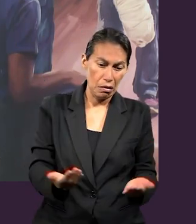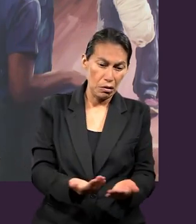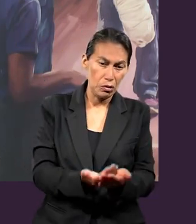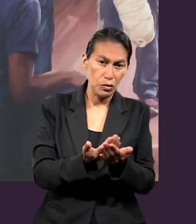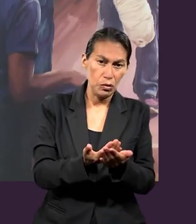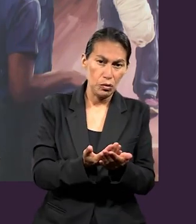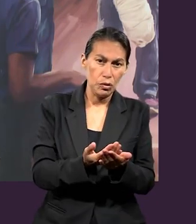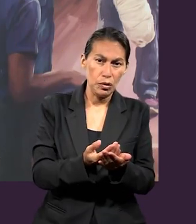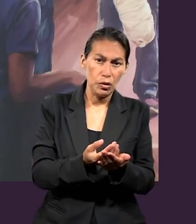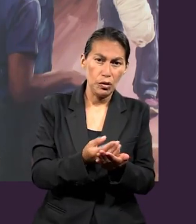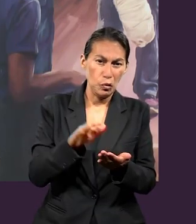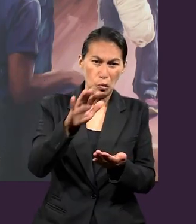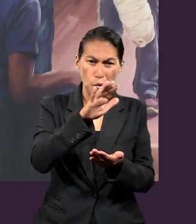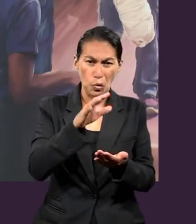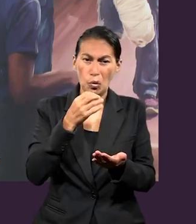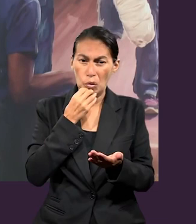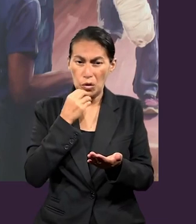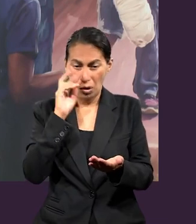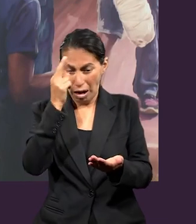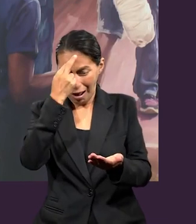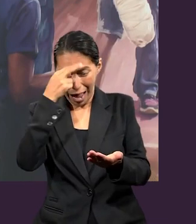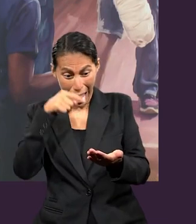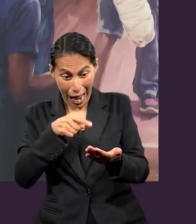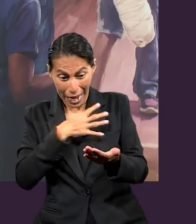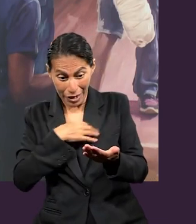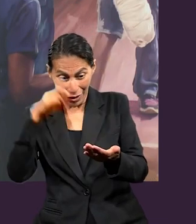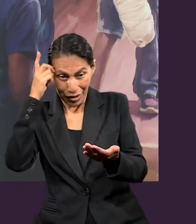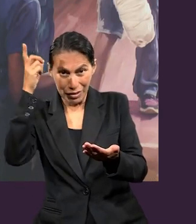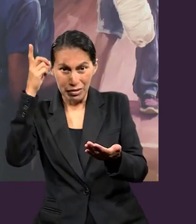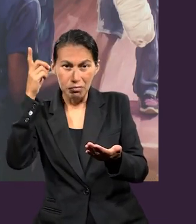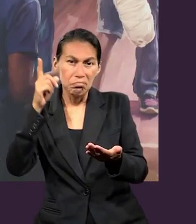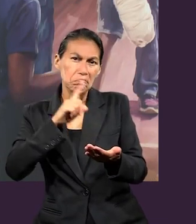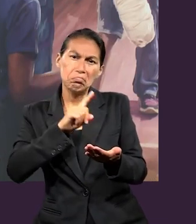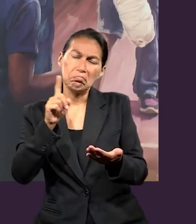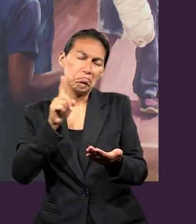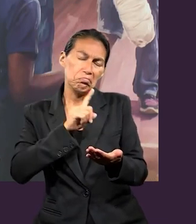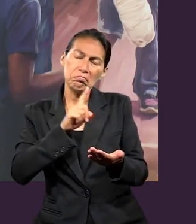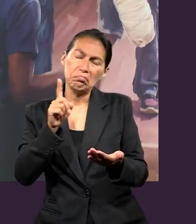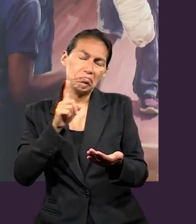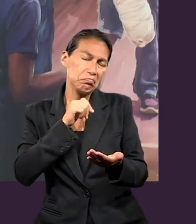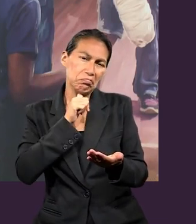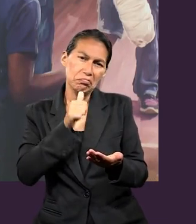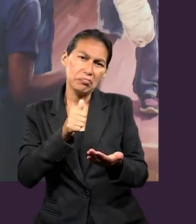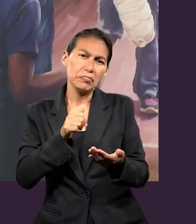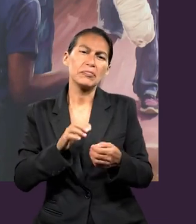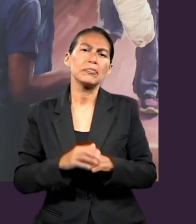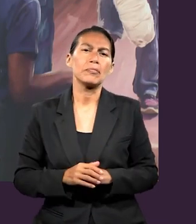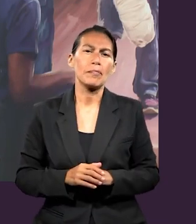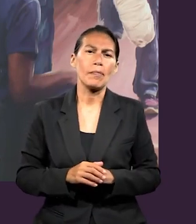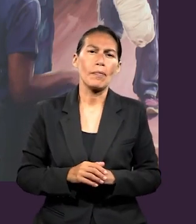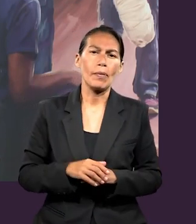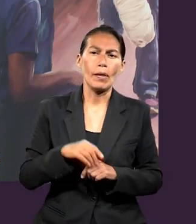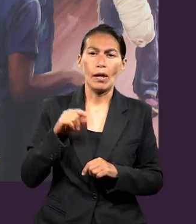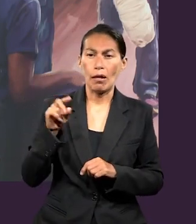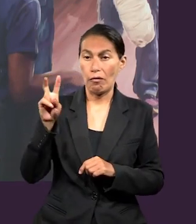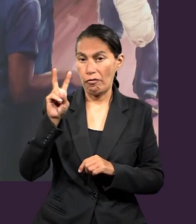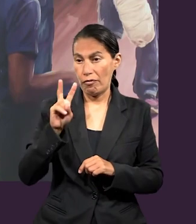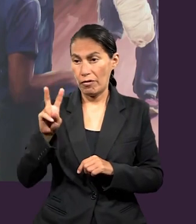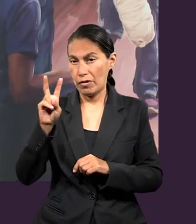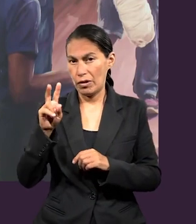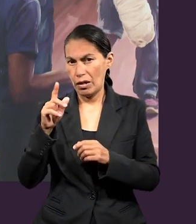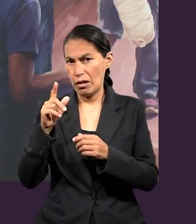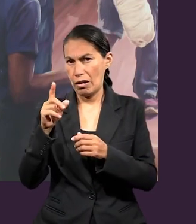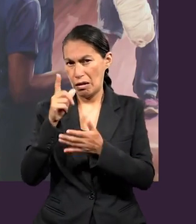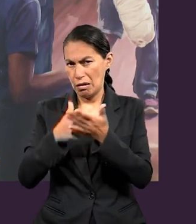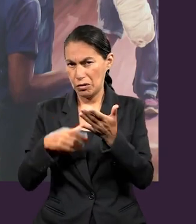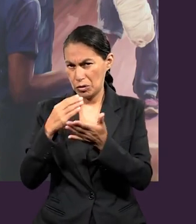niño, los judíos realmente no lo lograron reconocer. Y más que nada en la parte del viernes